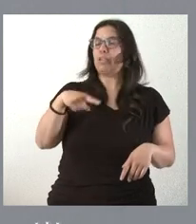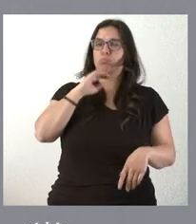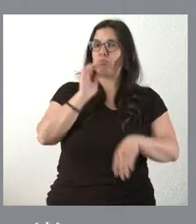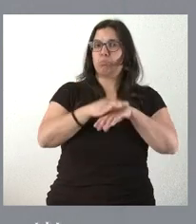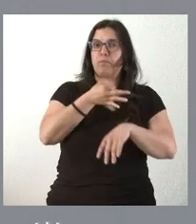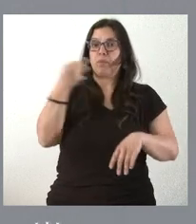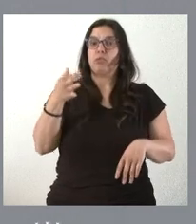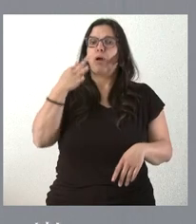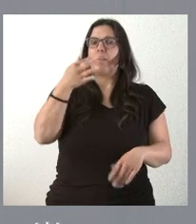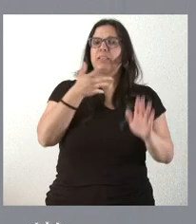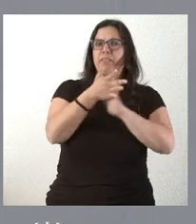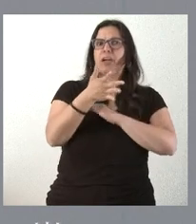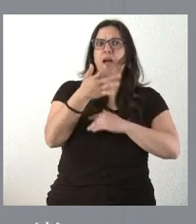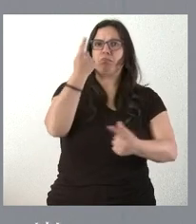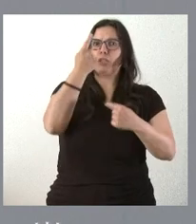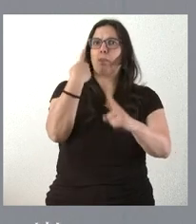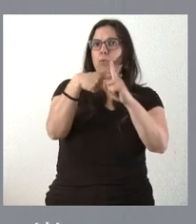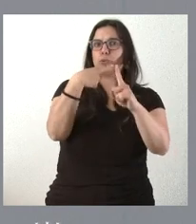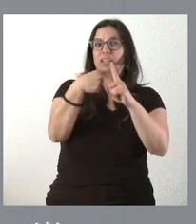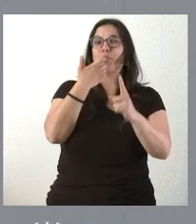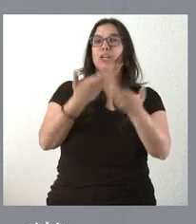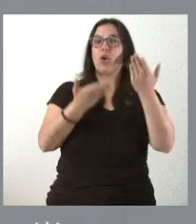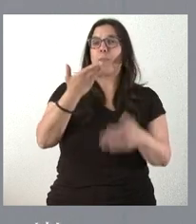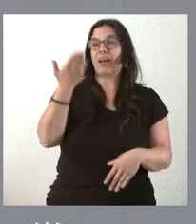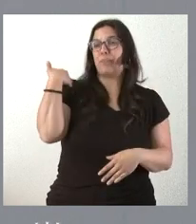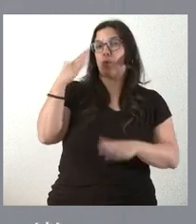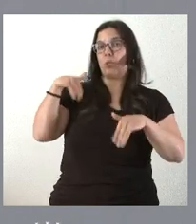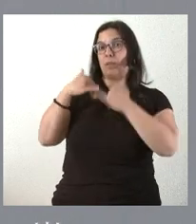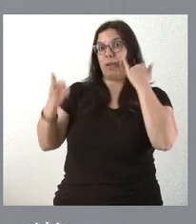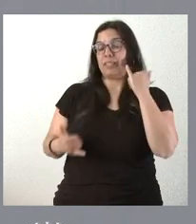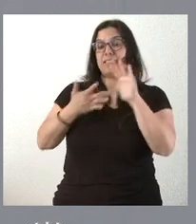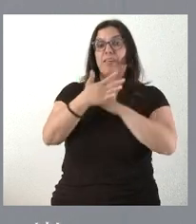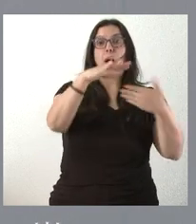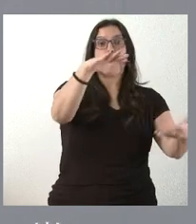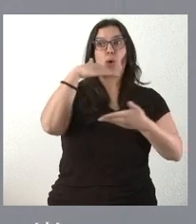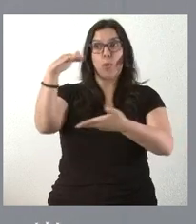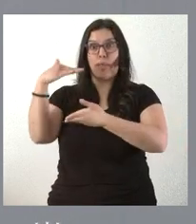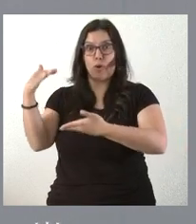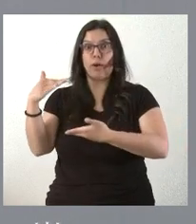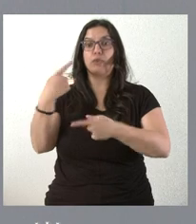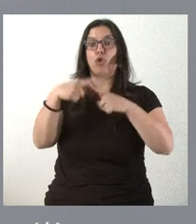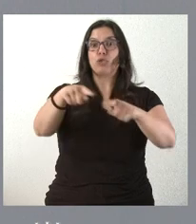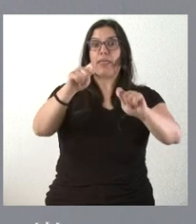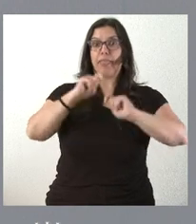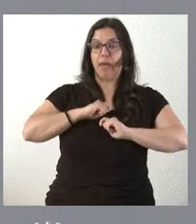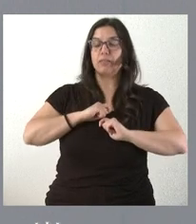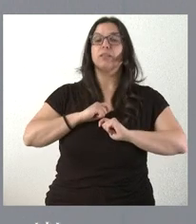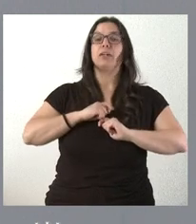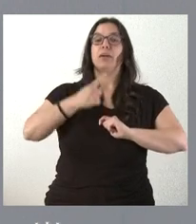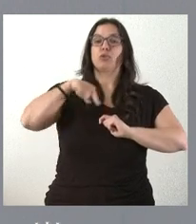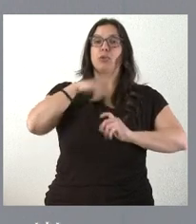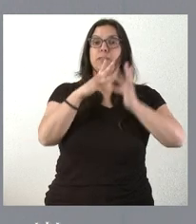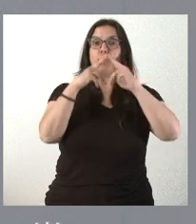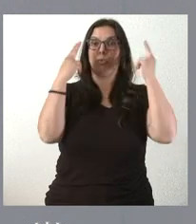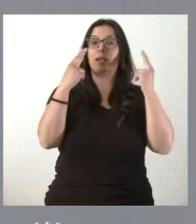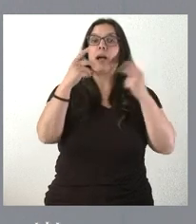positivo en comparación con lo que fue la época de la crisis anterior, que es que los proveedores de la Administración cobran en un tiempo razonable, desde el